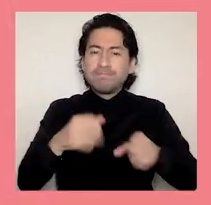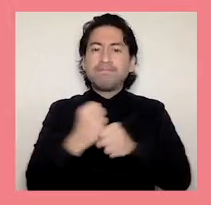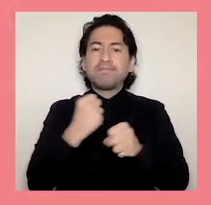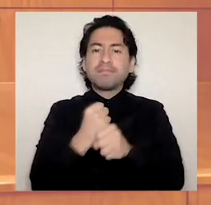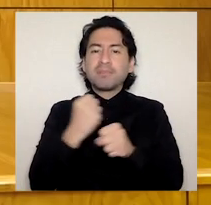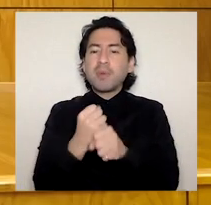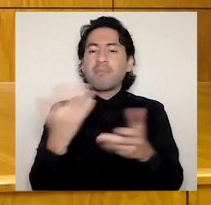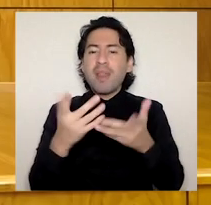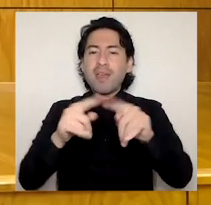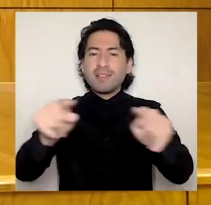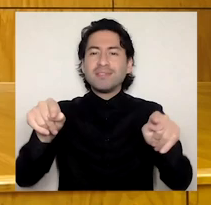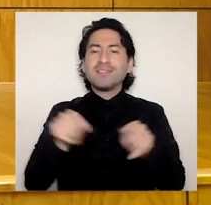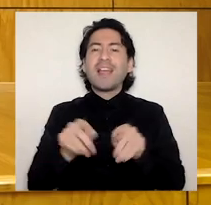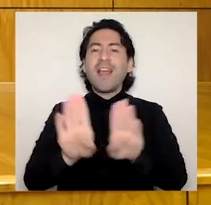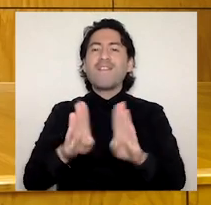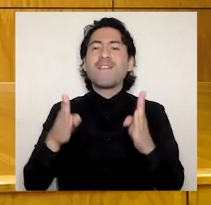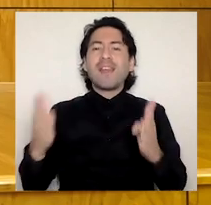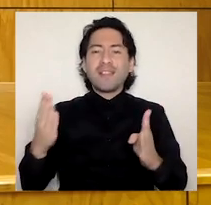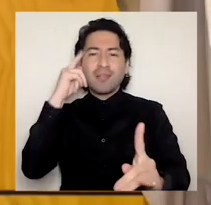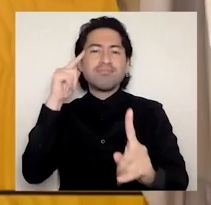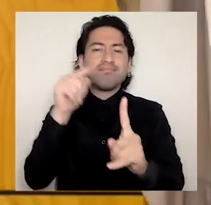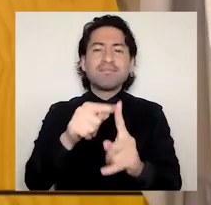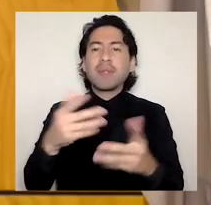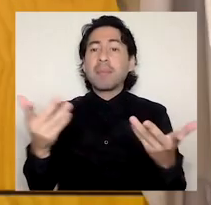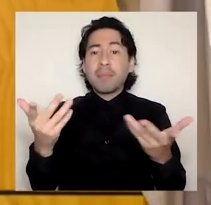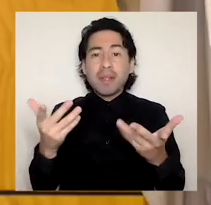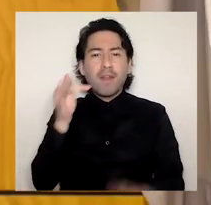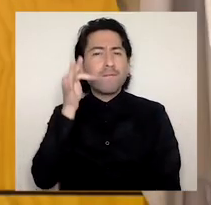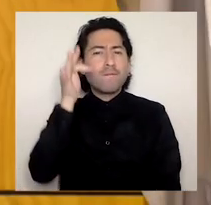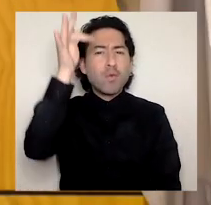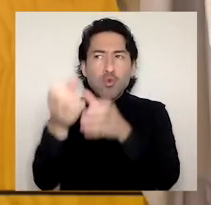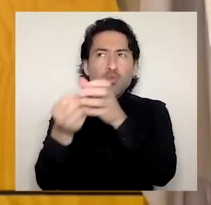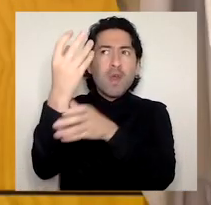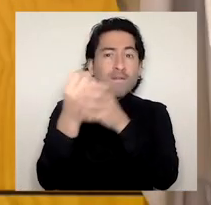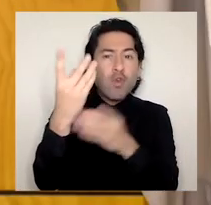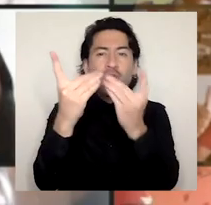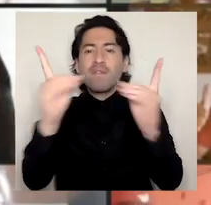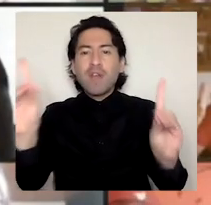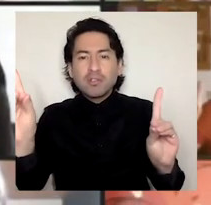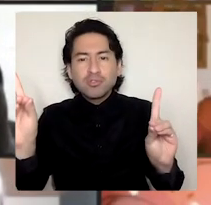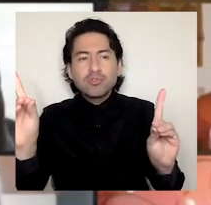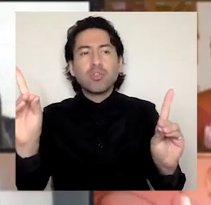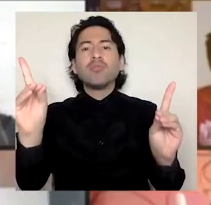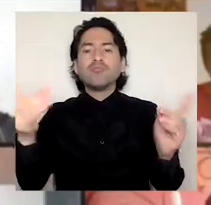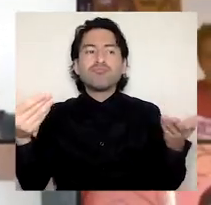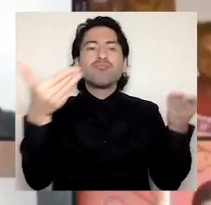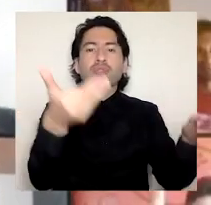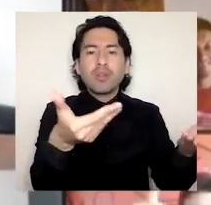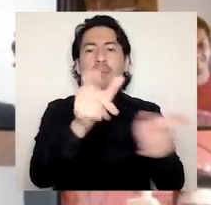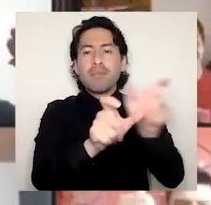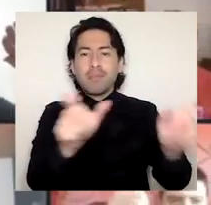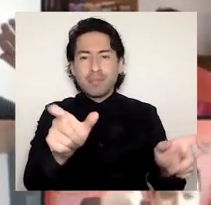universidad con el objetivo de seguir construyendo nuevos y diversos futuros para la comunidad UVB. Para nuestra